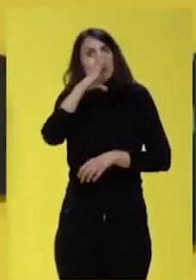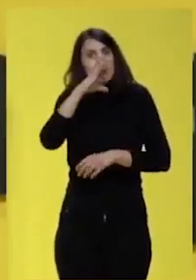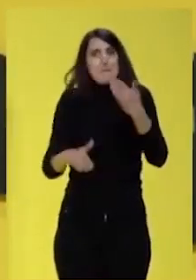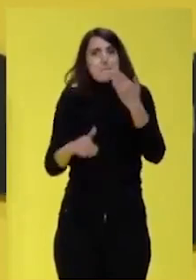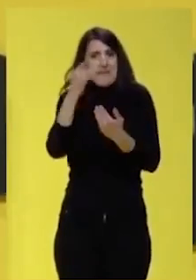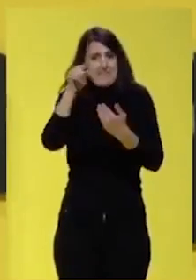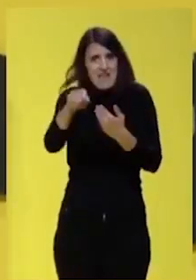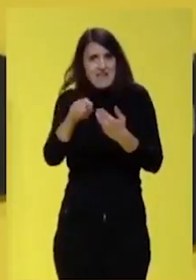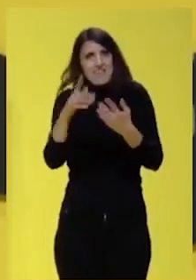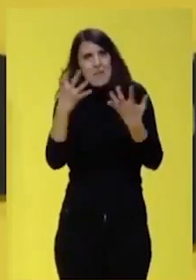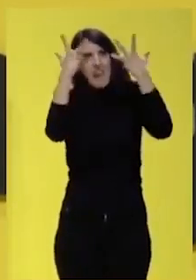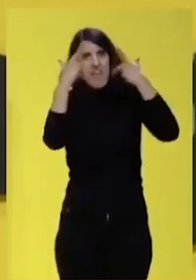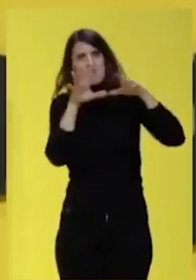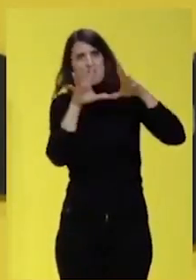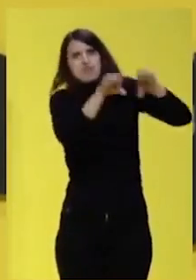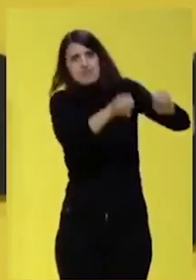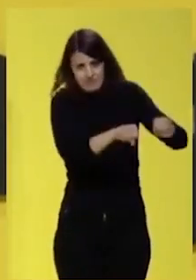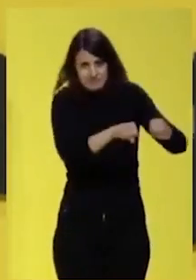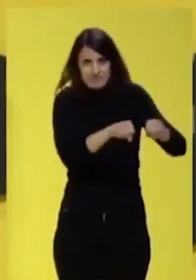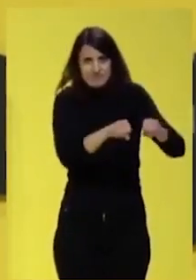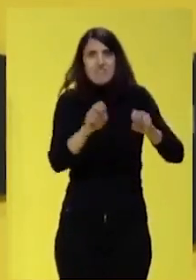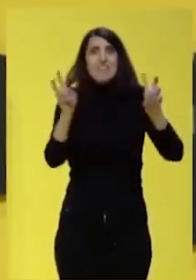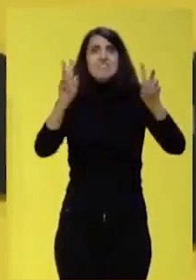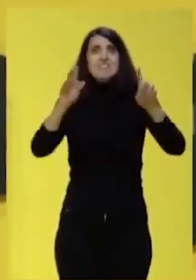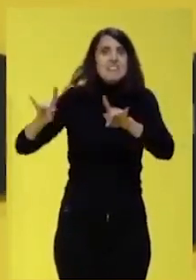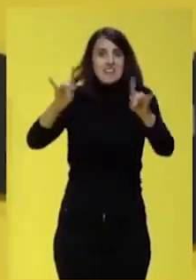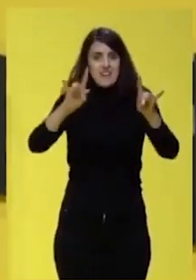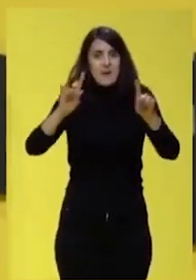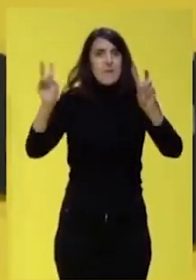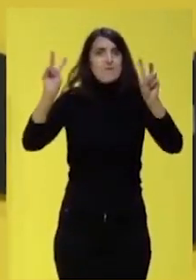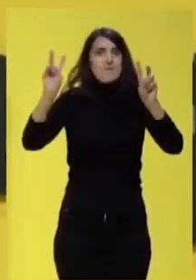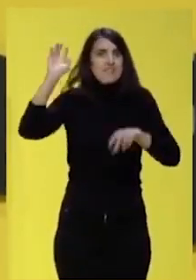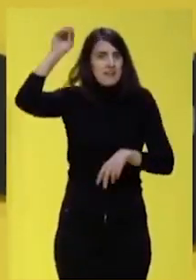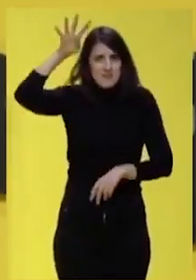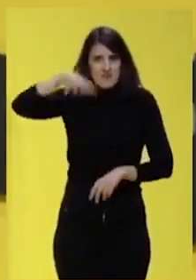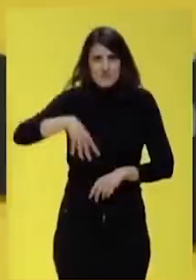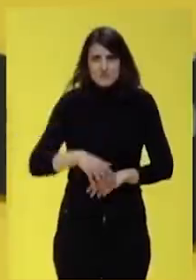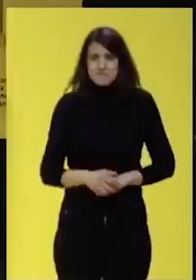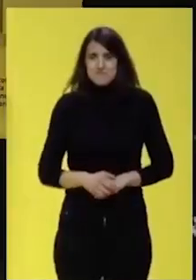febrero. Inmovilizar el león. ¡Visca la tierra! ¡Visca la República de Cataluña!